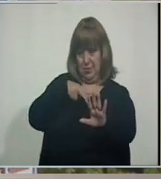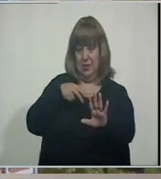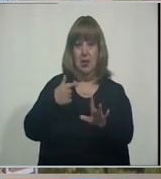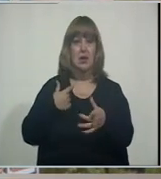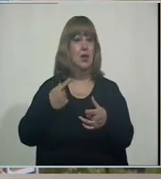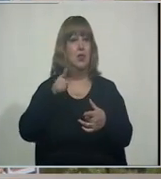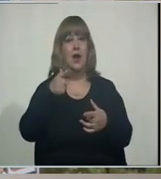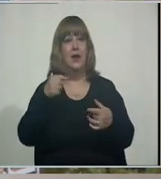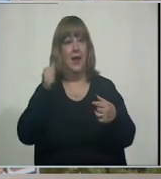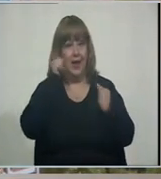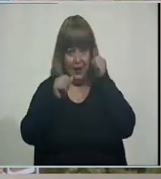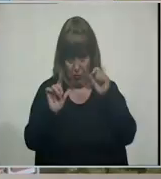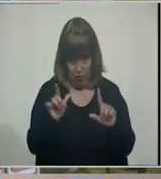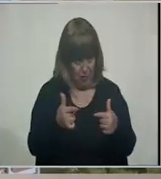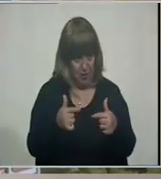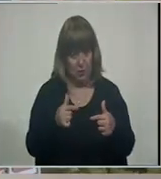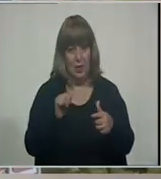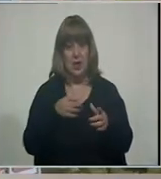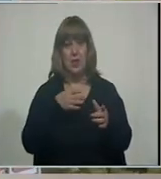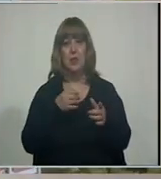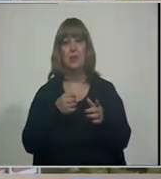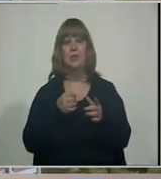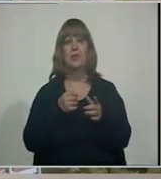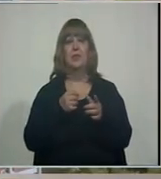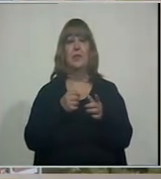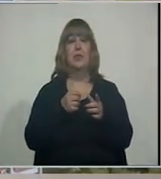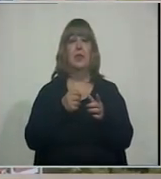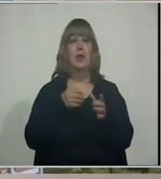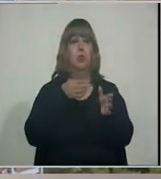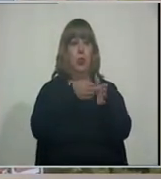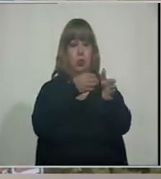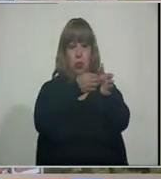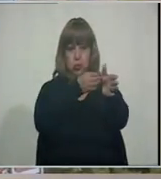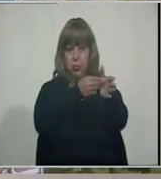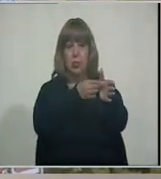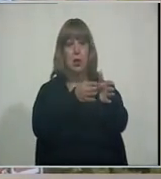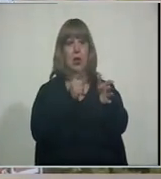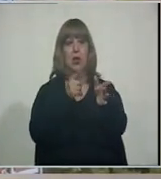heridos Sí En el Palio Es el vehículo que quedó entre los otros dos